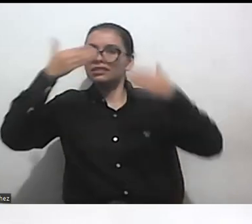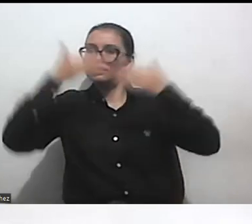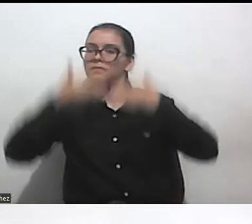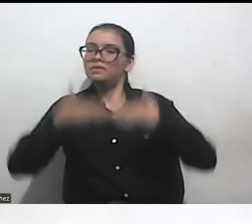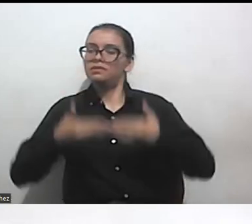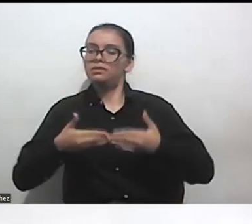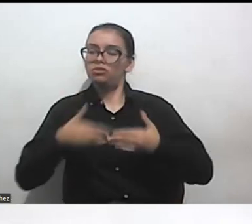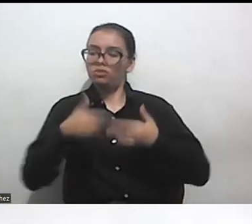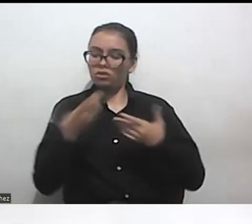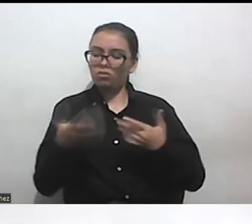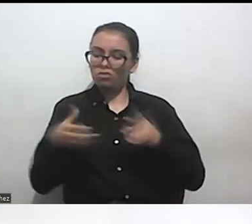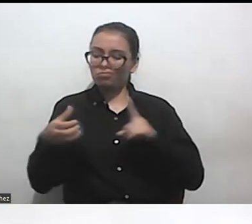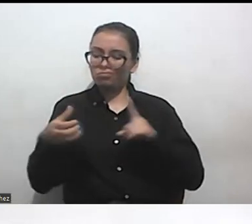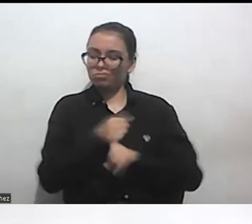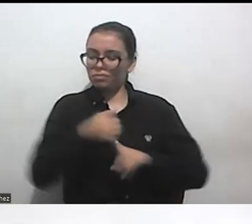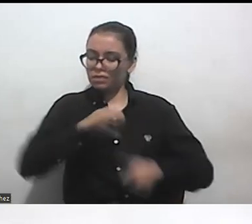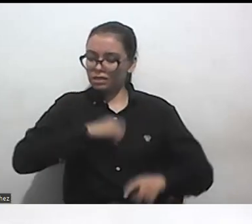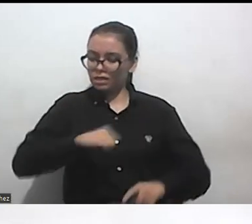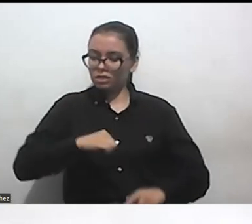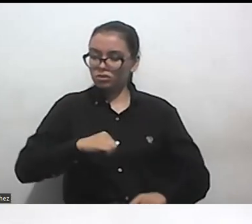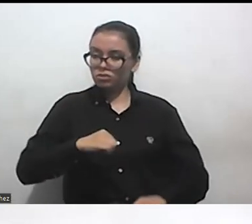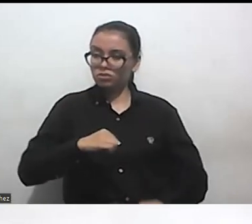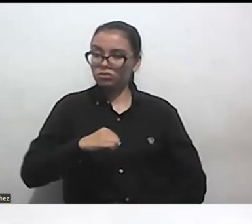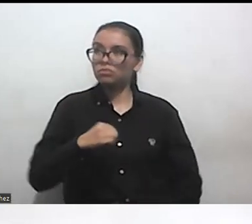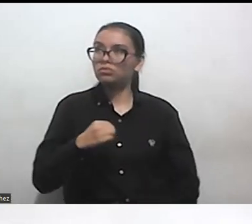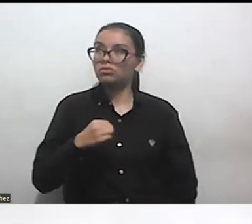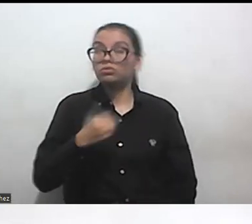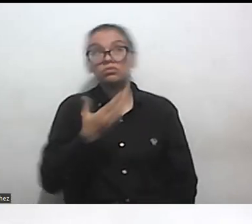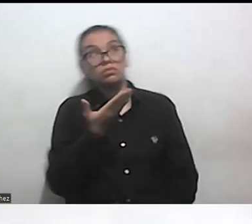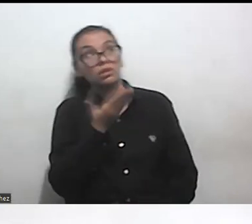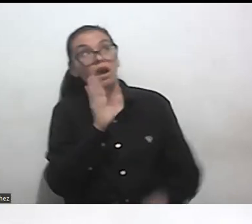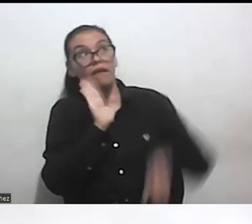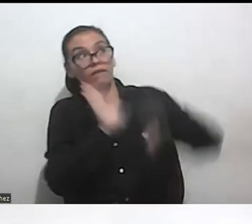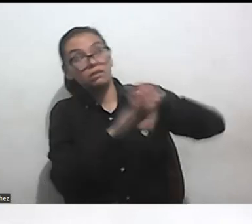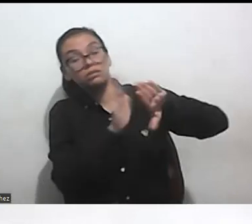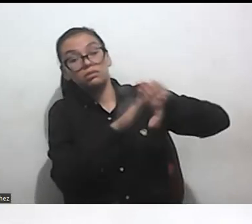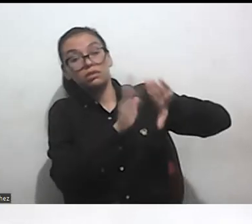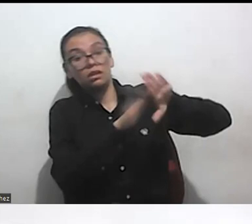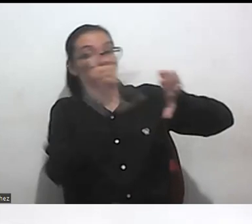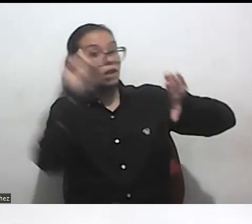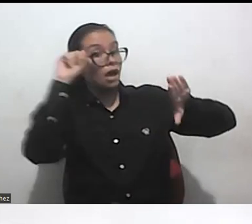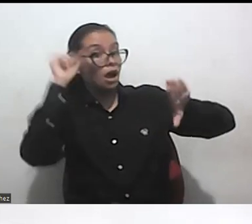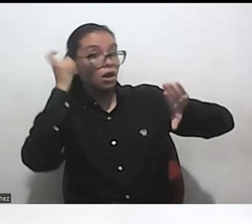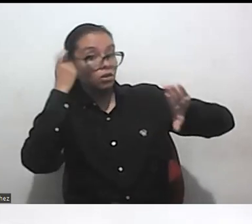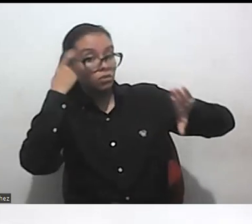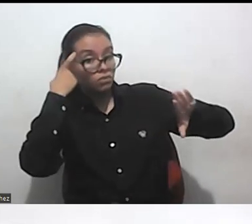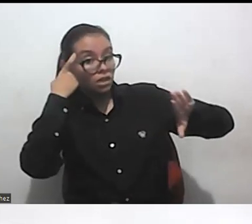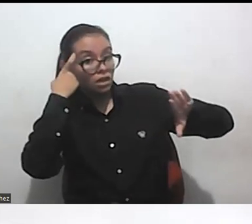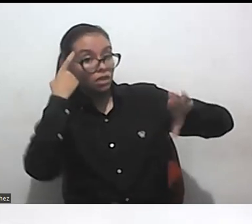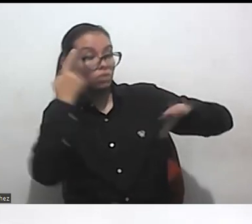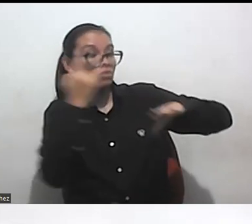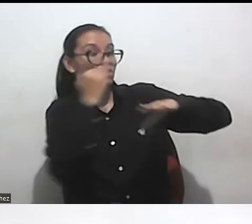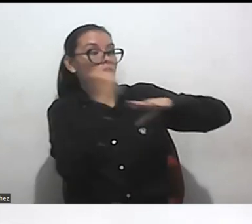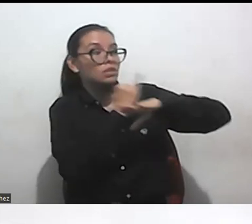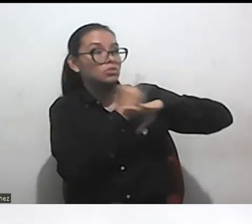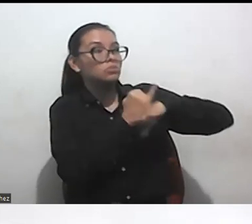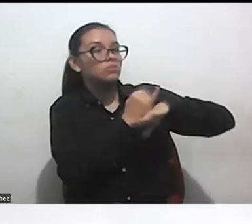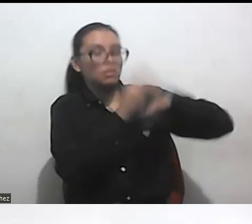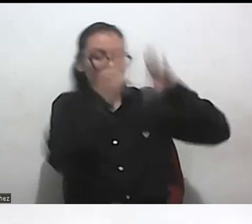atrayendo el gobierno el gobierno y que la institucionalidad se volque hacia